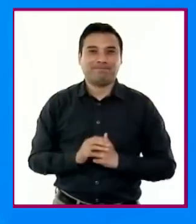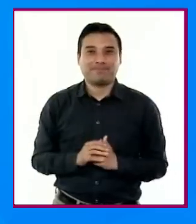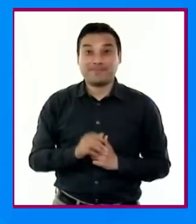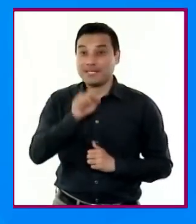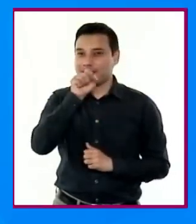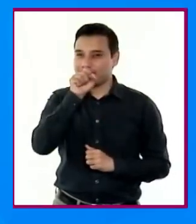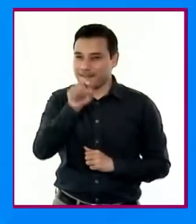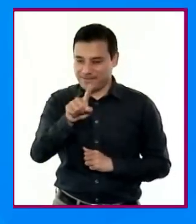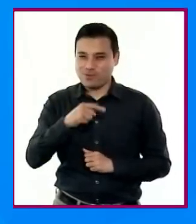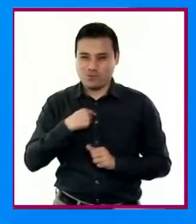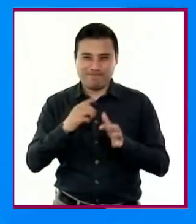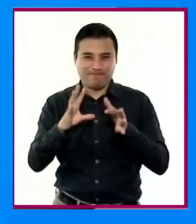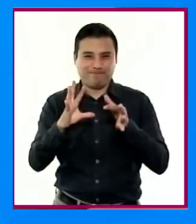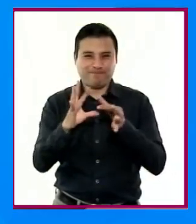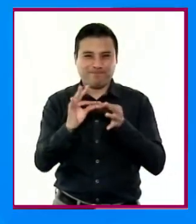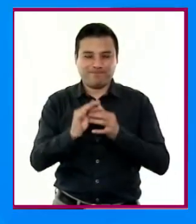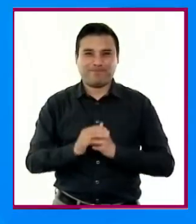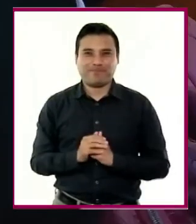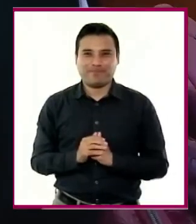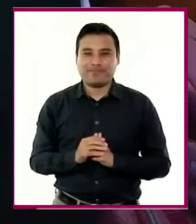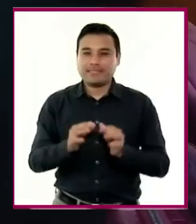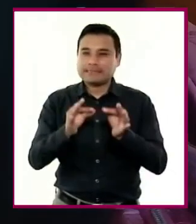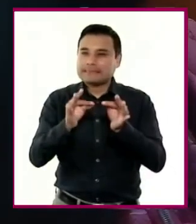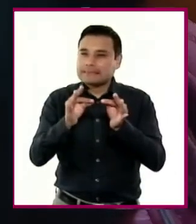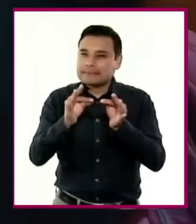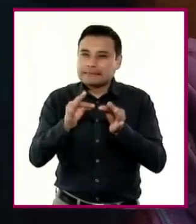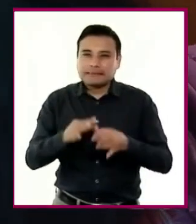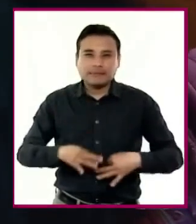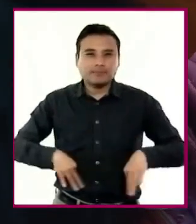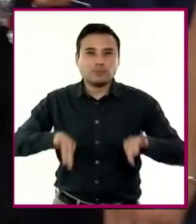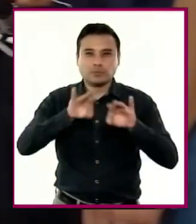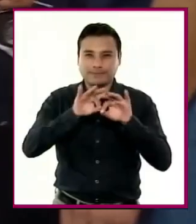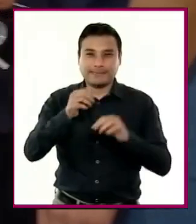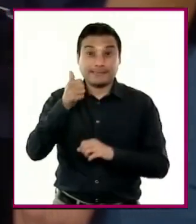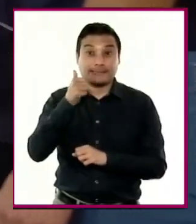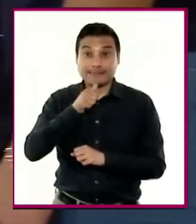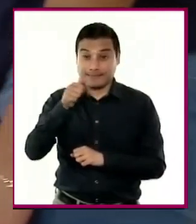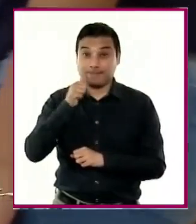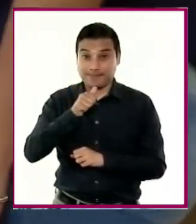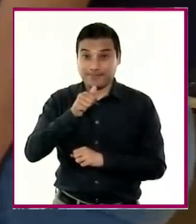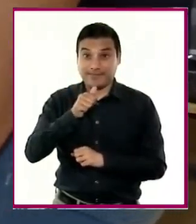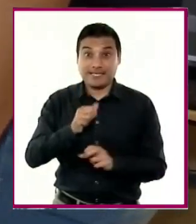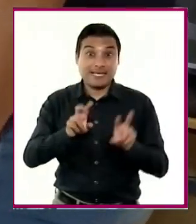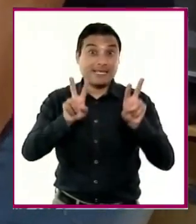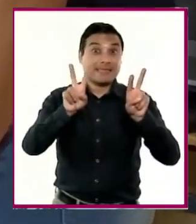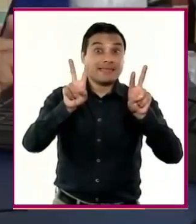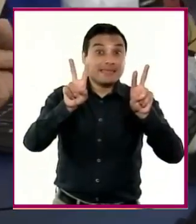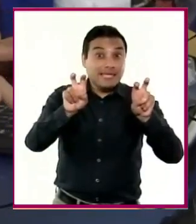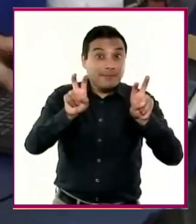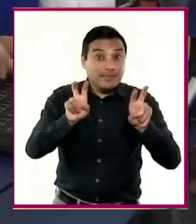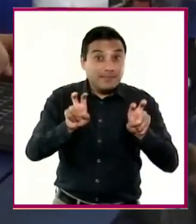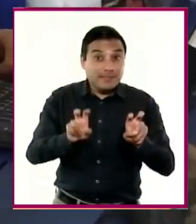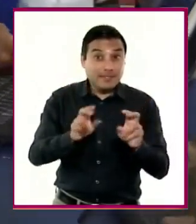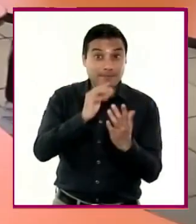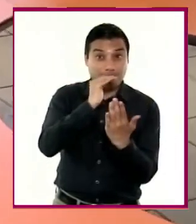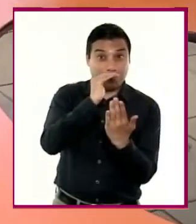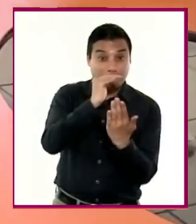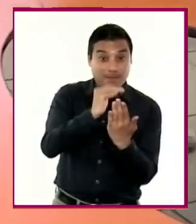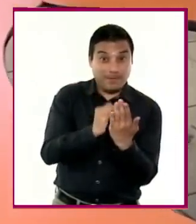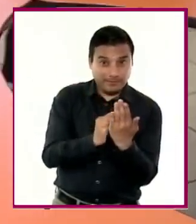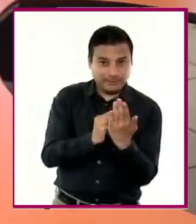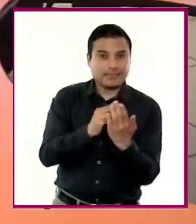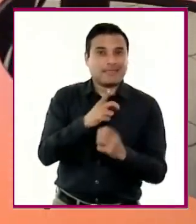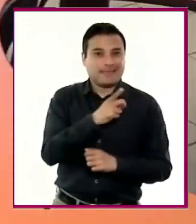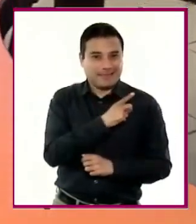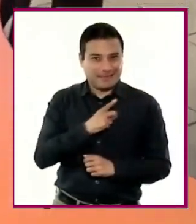compartimos que es deseable establecer vinculaciones entre los contenidos del campo para favorecer